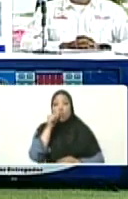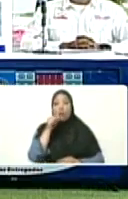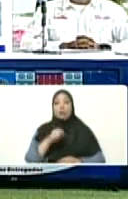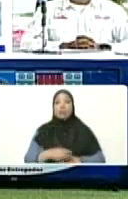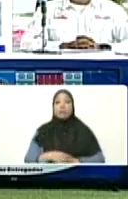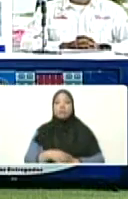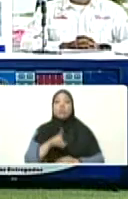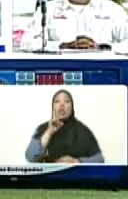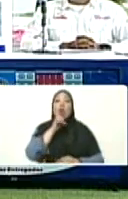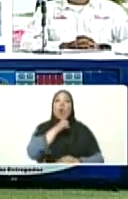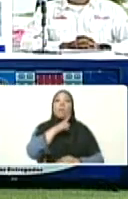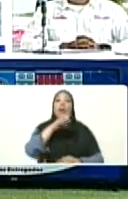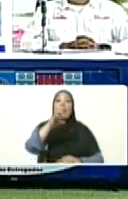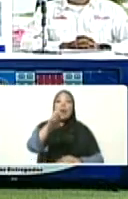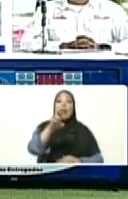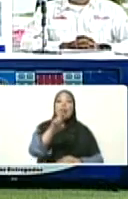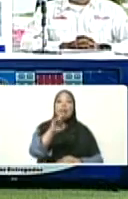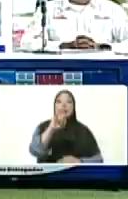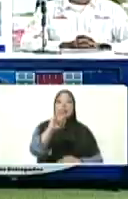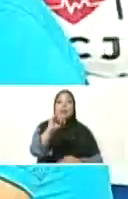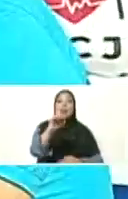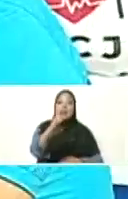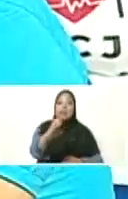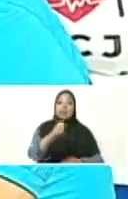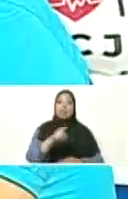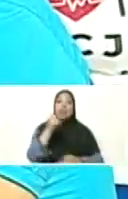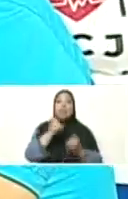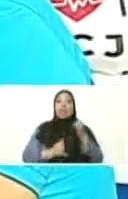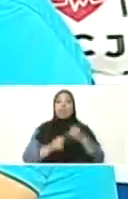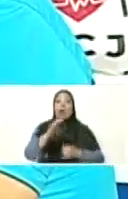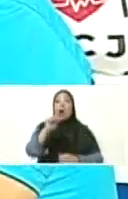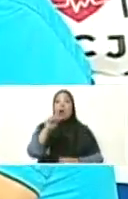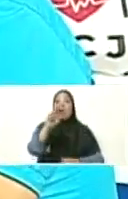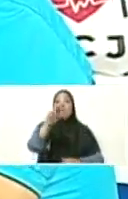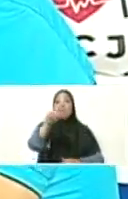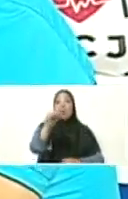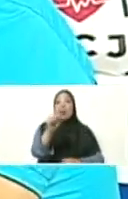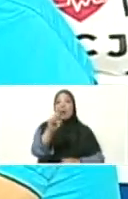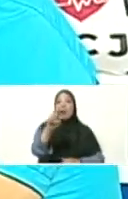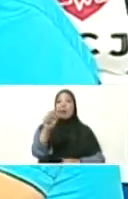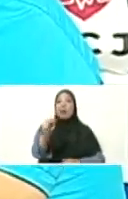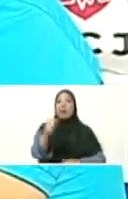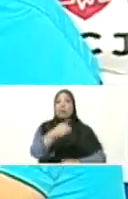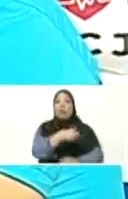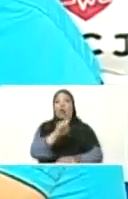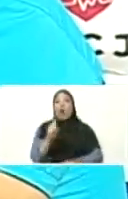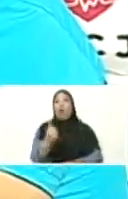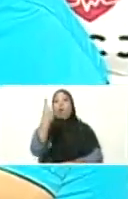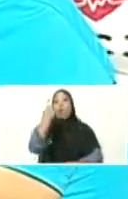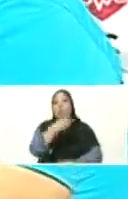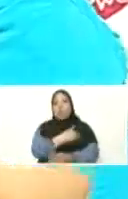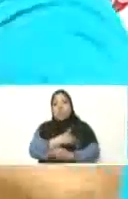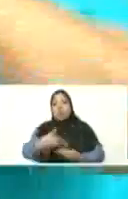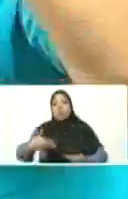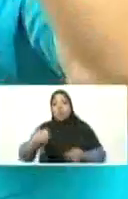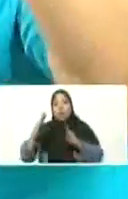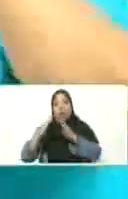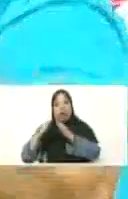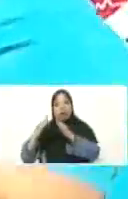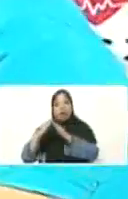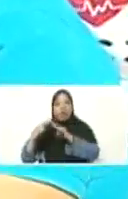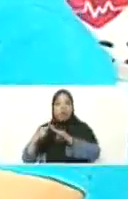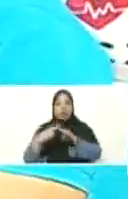Eritjuana, apellido Amaro. La vivienda un millón. A, qué tal, íbamos